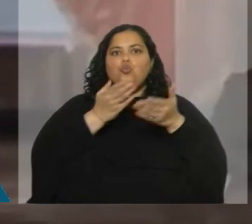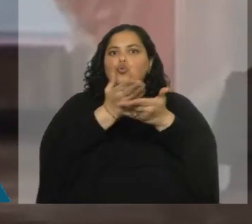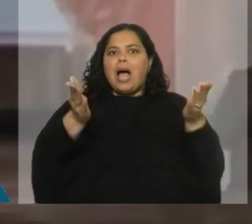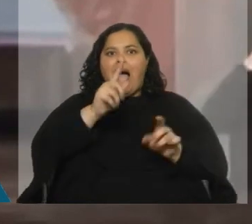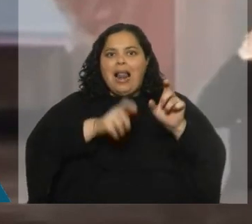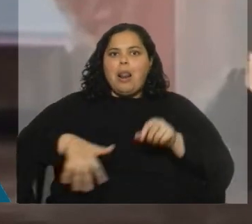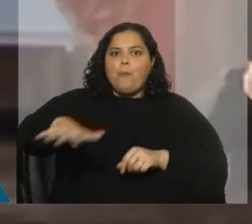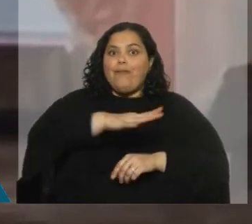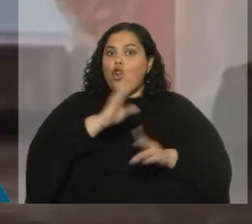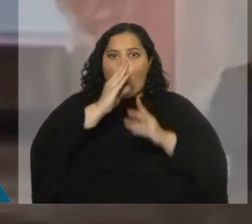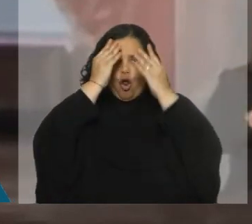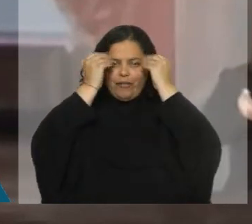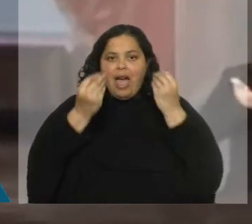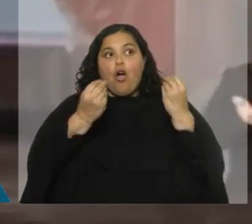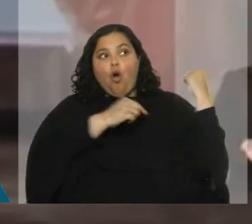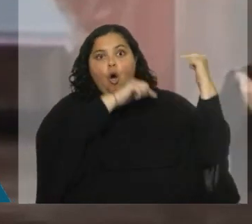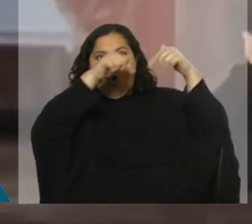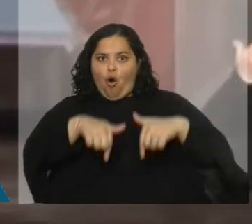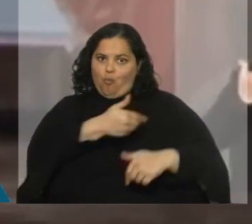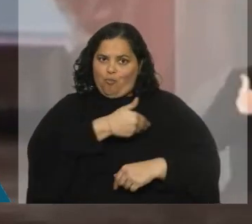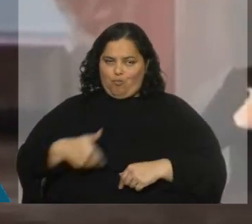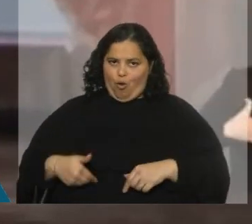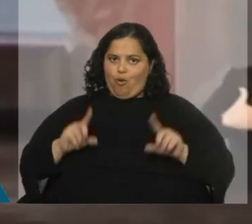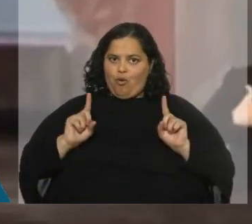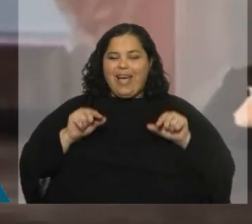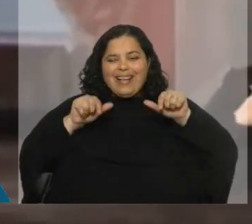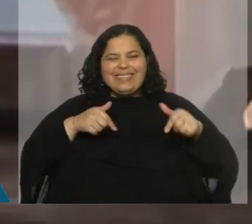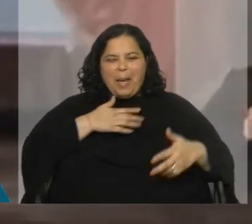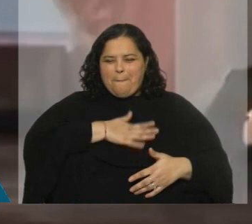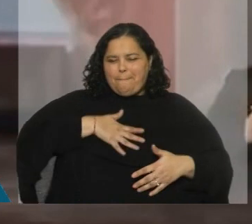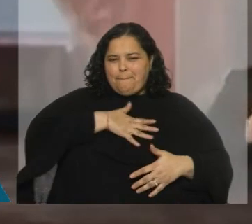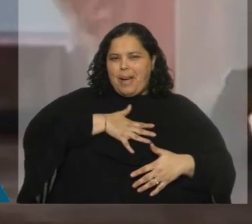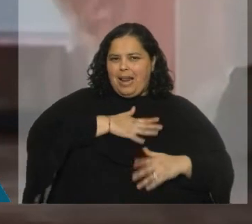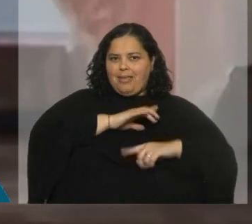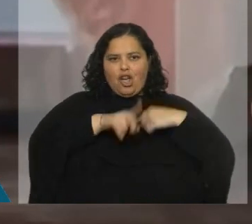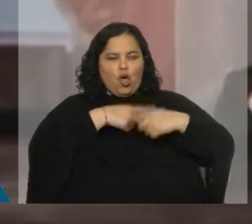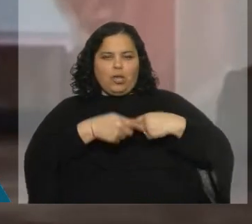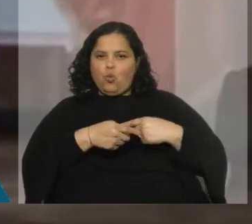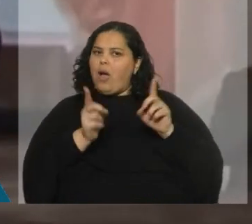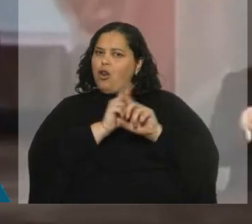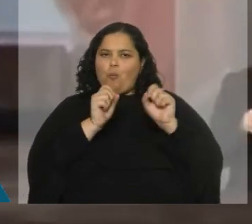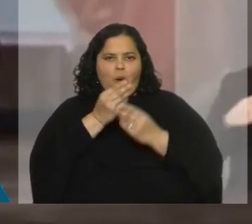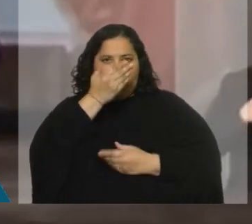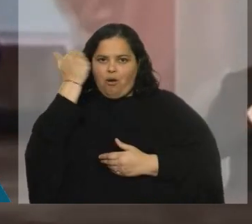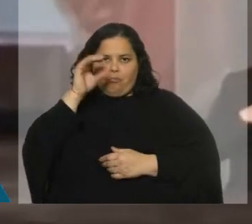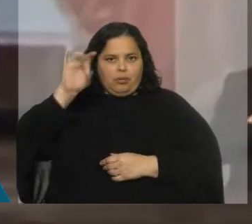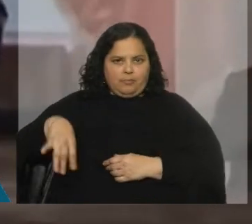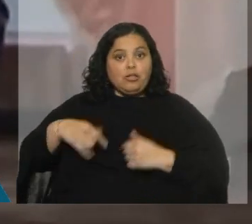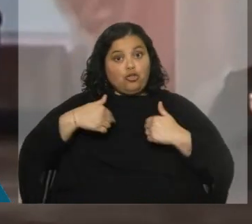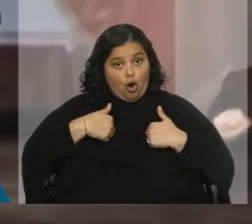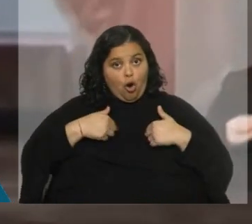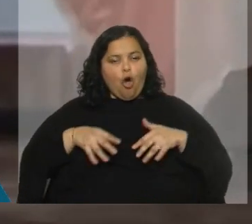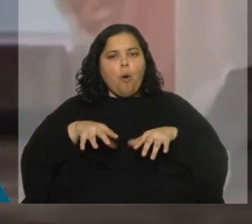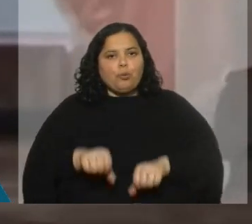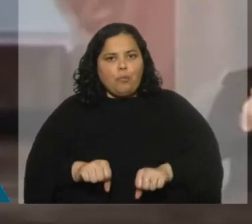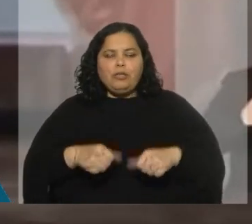olvidemos por qué llegamos hasta aquí. Ese malestar sigue latente y no podemos ignorarlo. Es que me comprometo a poner